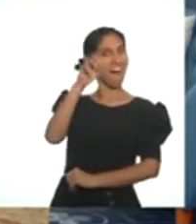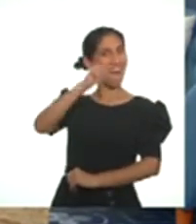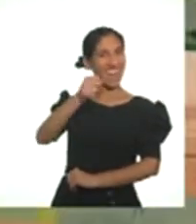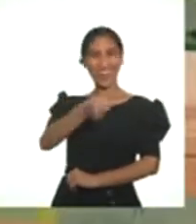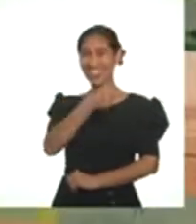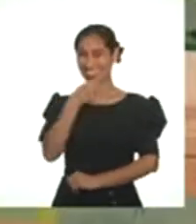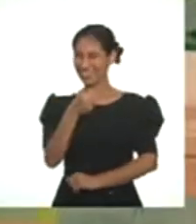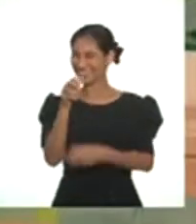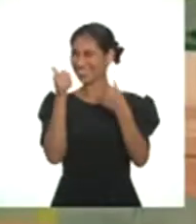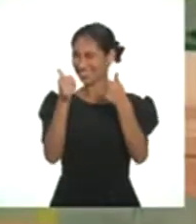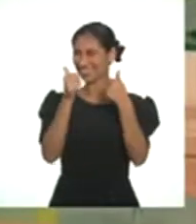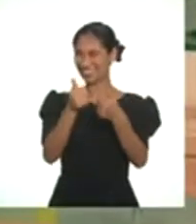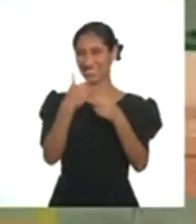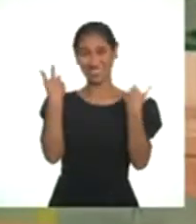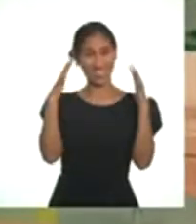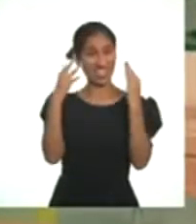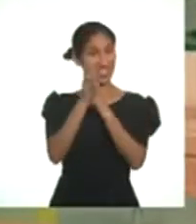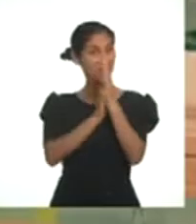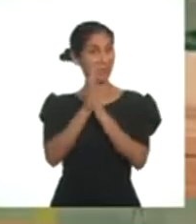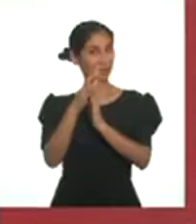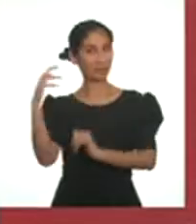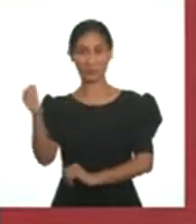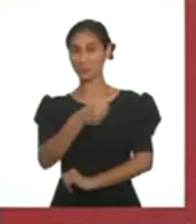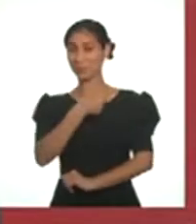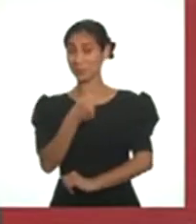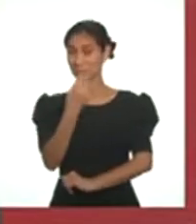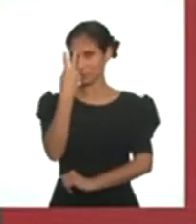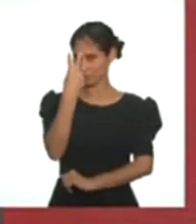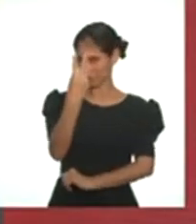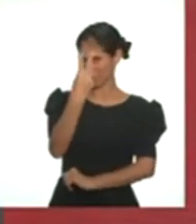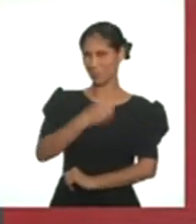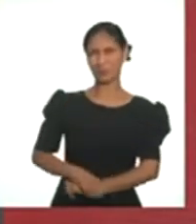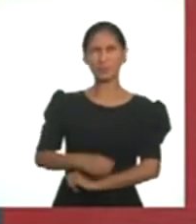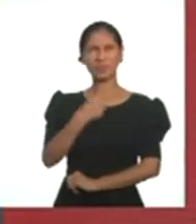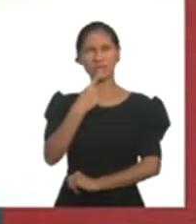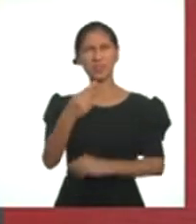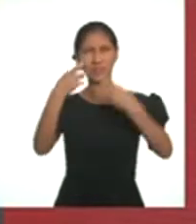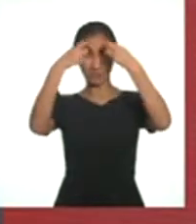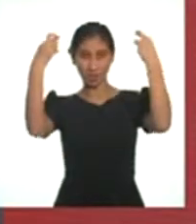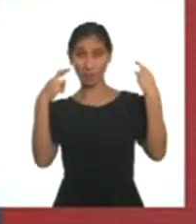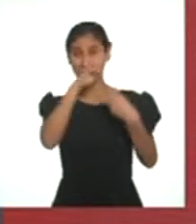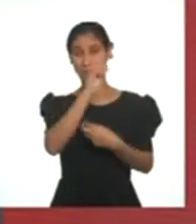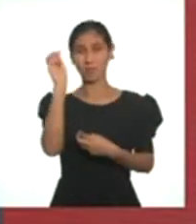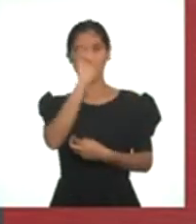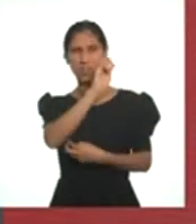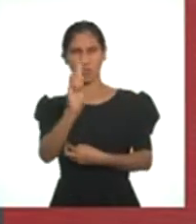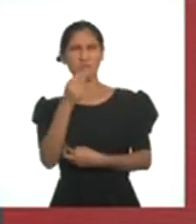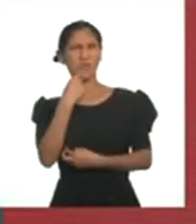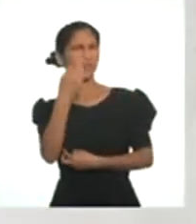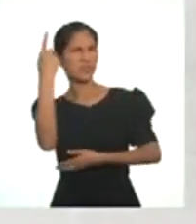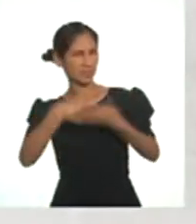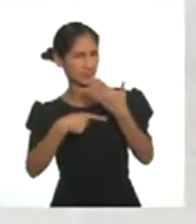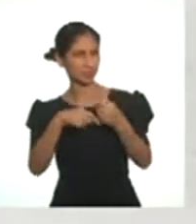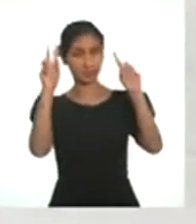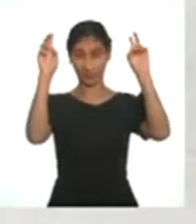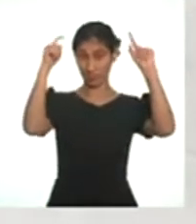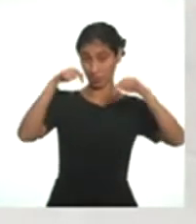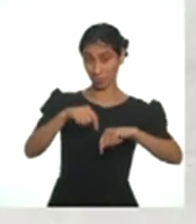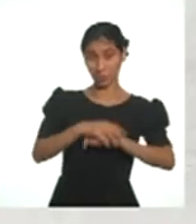¡Mira! ¡Excelente! Ya estamos listas y listos. Veamos qué nos dice la promo 2021 sobre el tema de hoy.